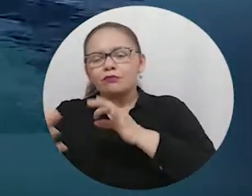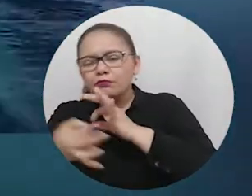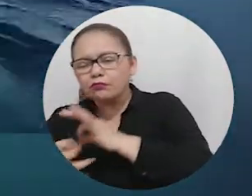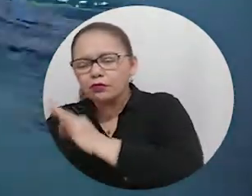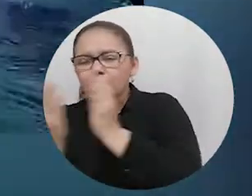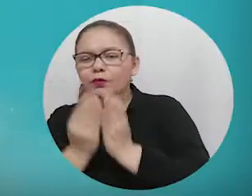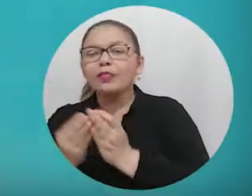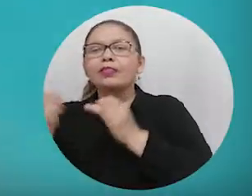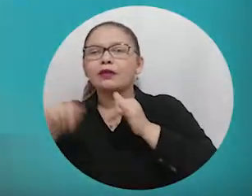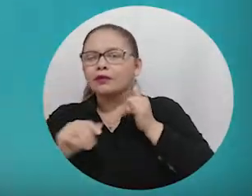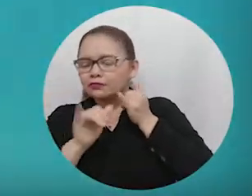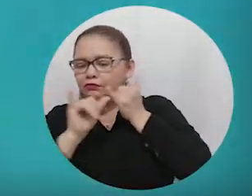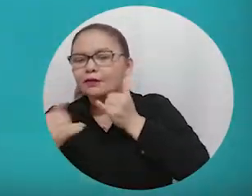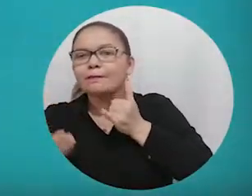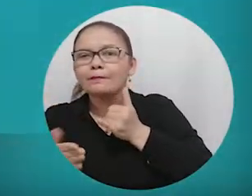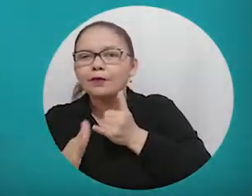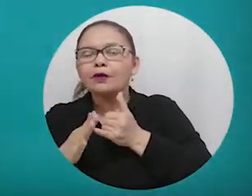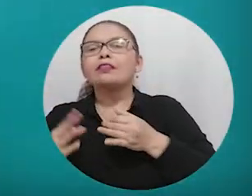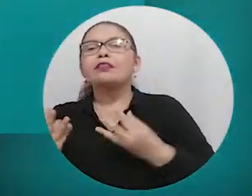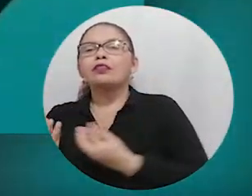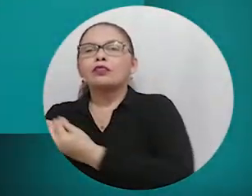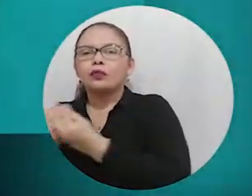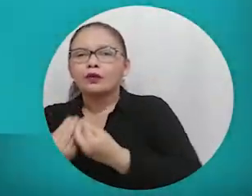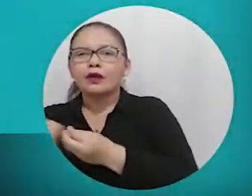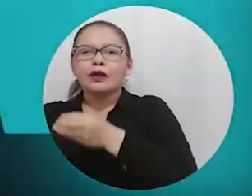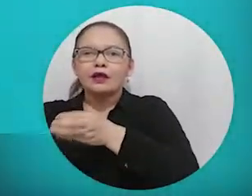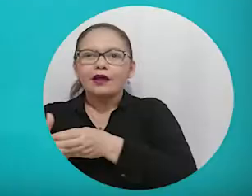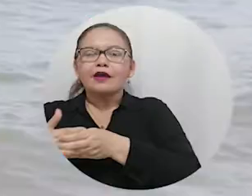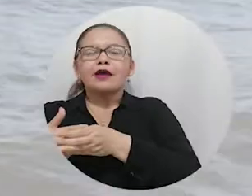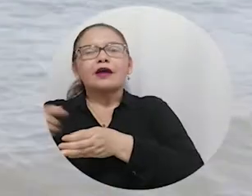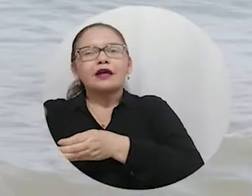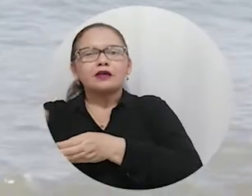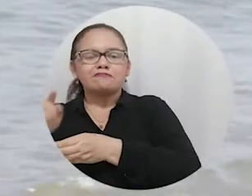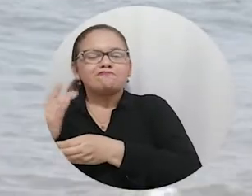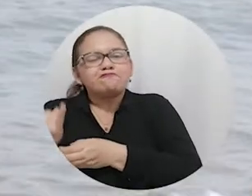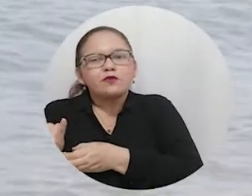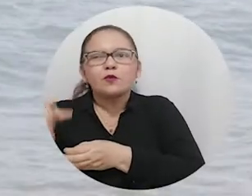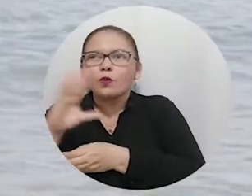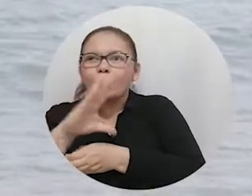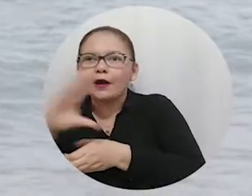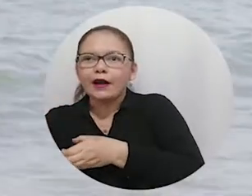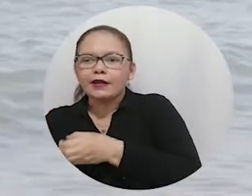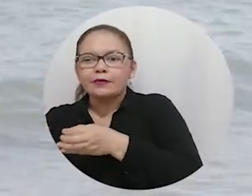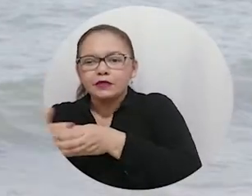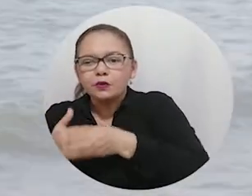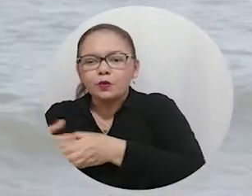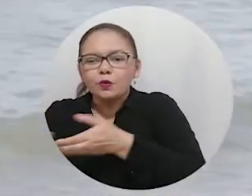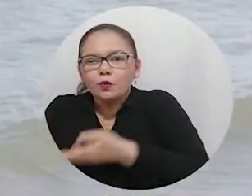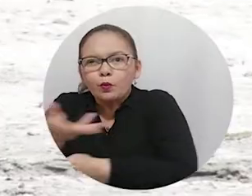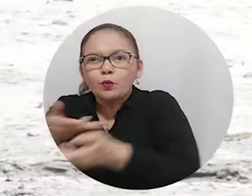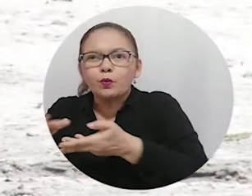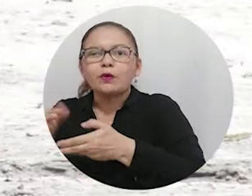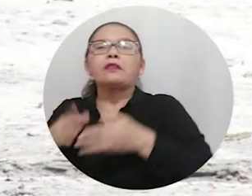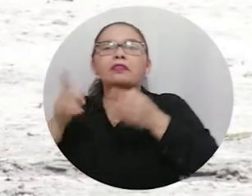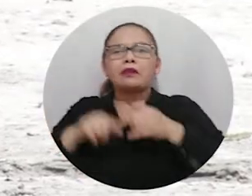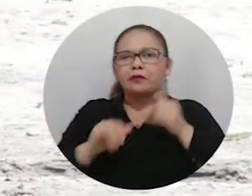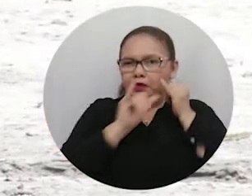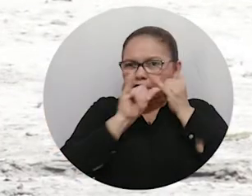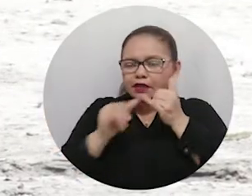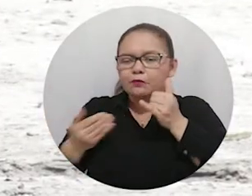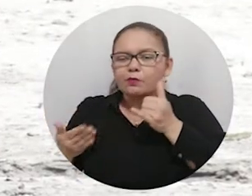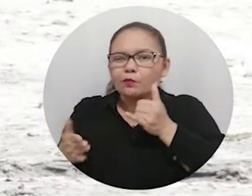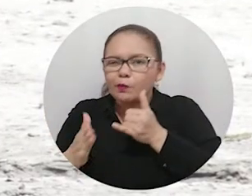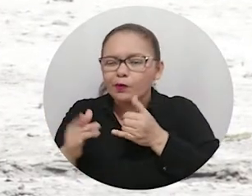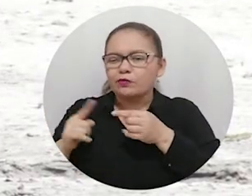alumnos del Programa de Ingeniería Pesquera y el Grupo Autónomo de Freedive en Caribbean Life. Con la participación de estudiantes de